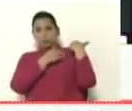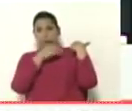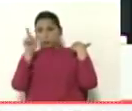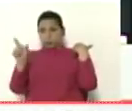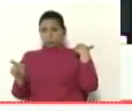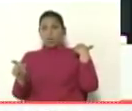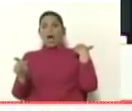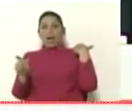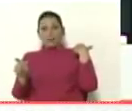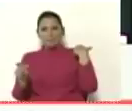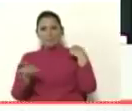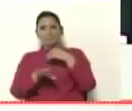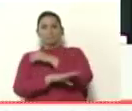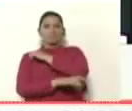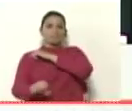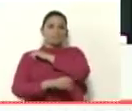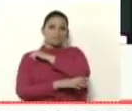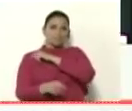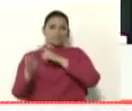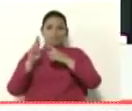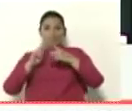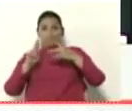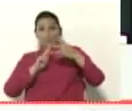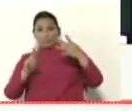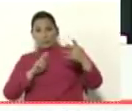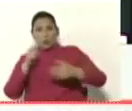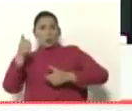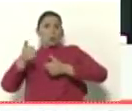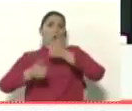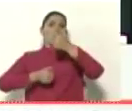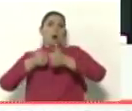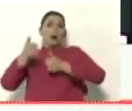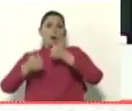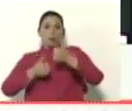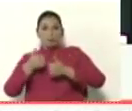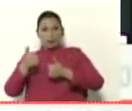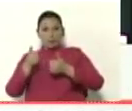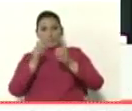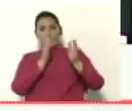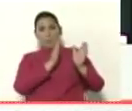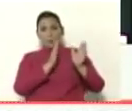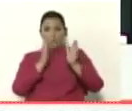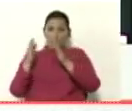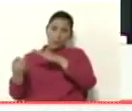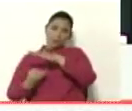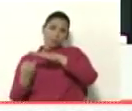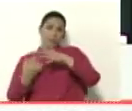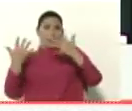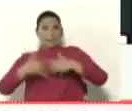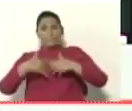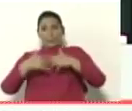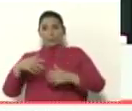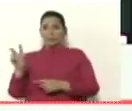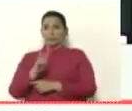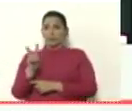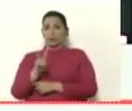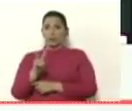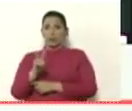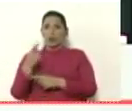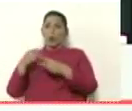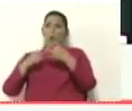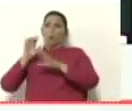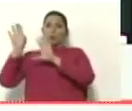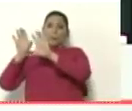Robar los recursos de cualquier organismo o empresa venezolana en el extranjero,